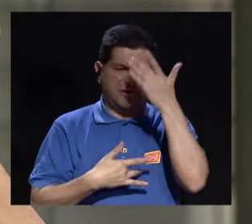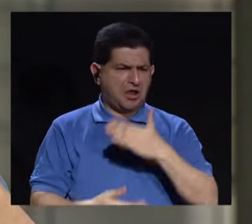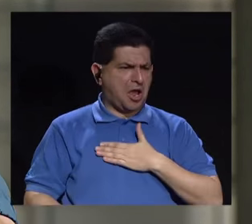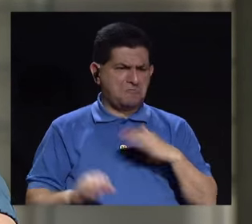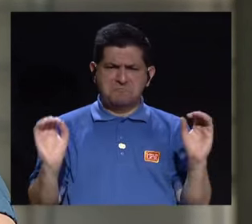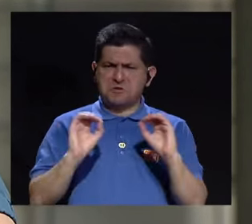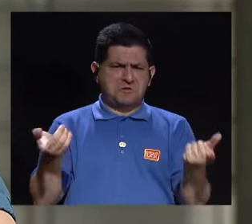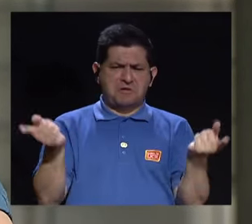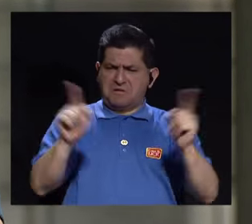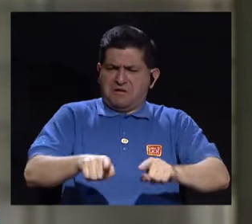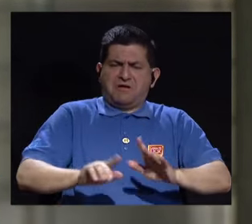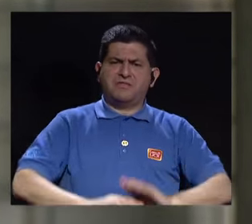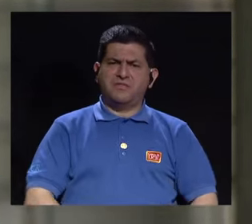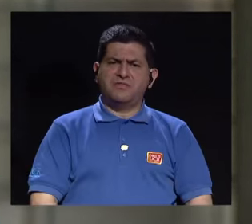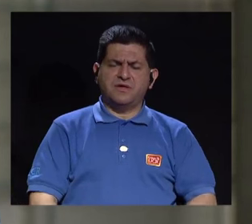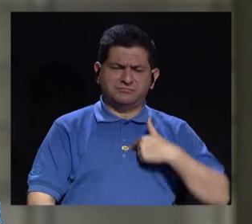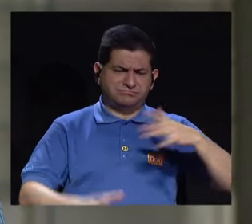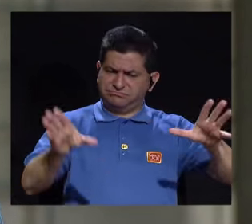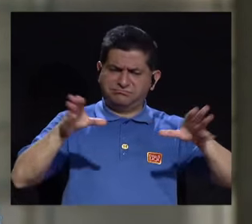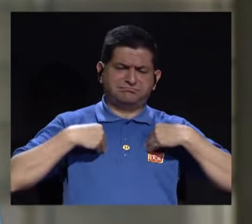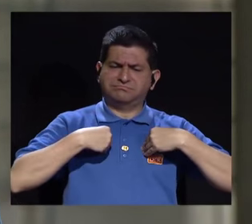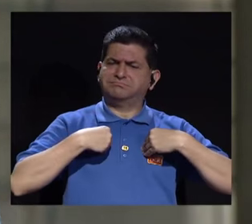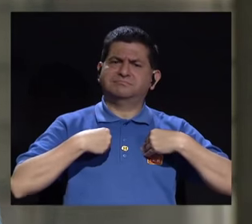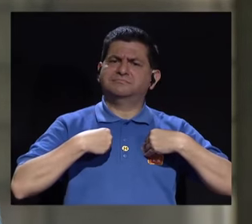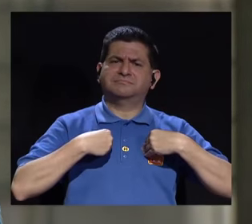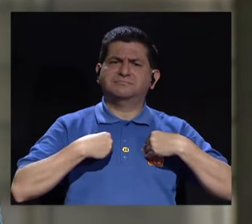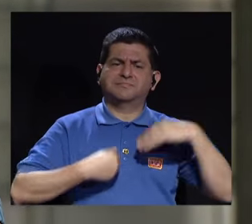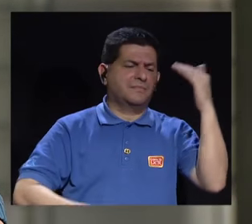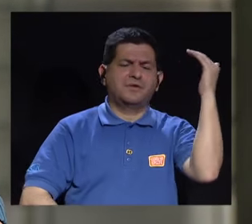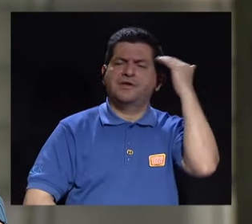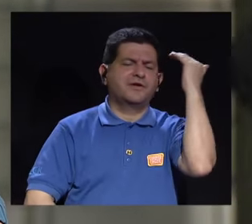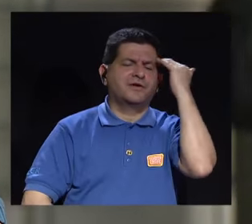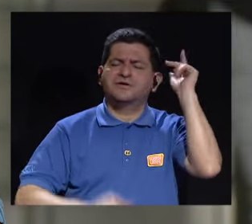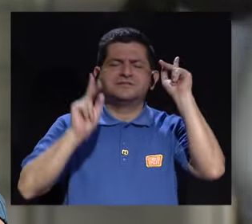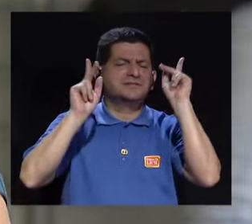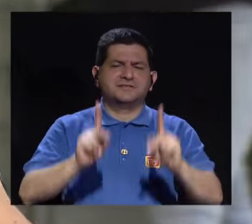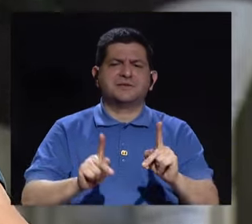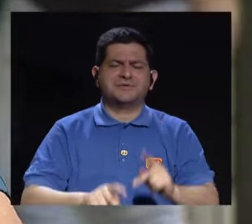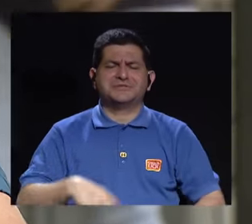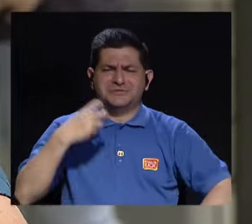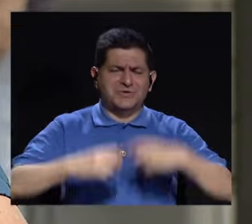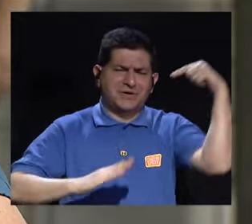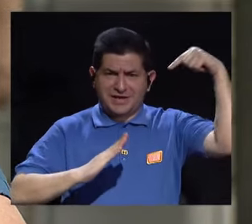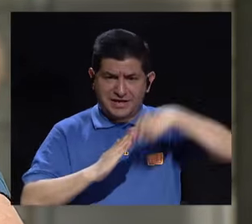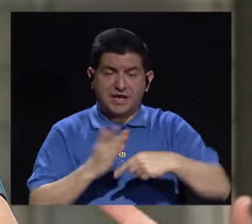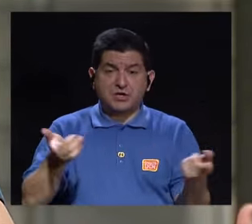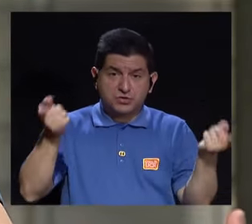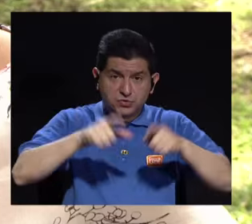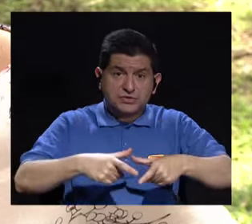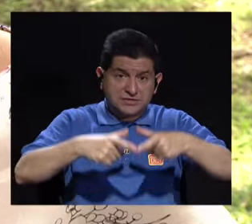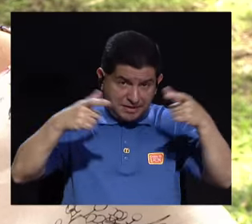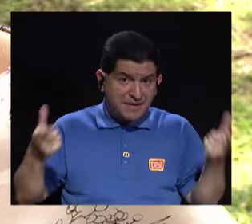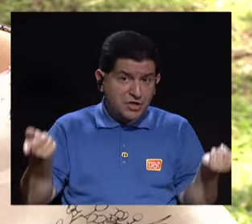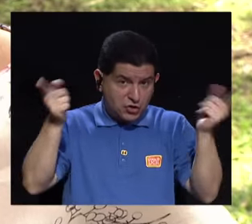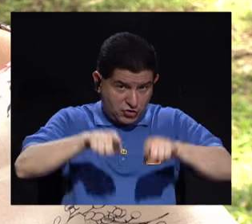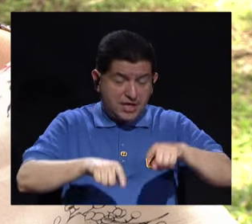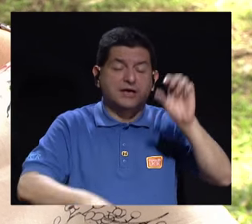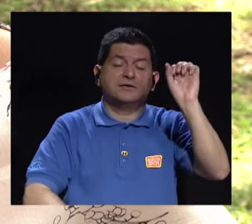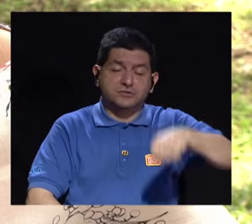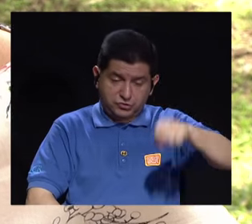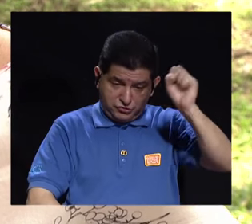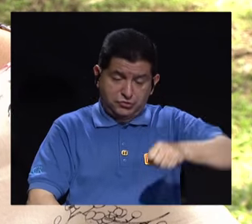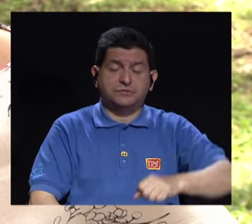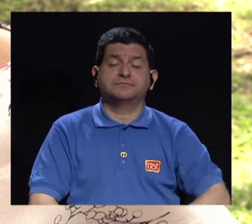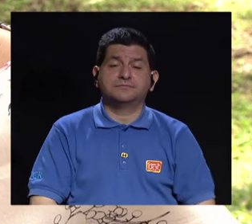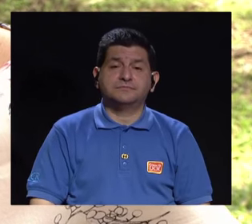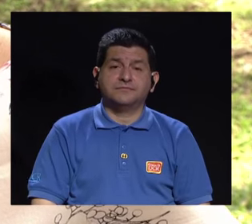¿no? Como que no me sucede nada. Es la no aceptación. No hay conciencia de la gravedad. ¿Eso se presenta en la mayor parte de los casos? En